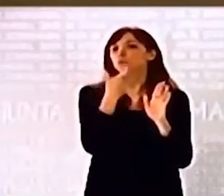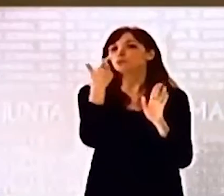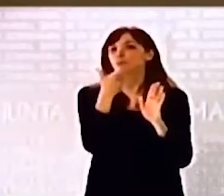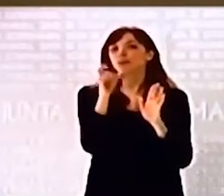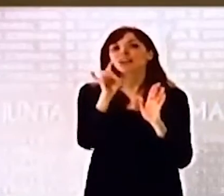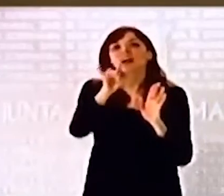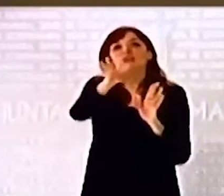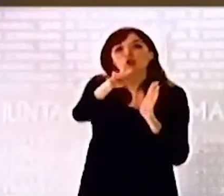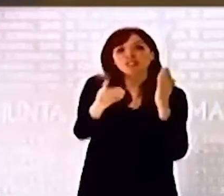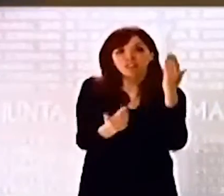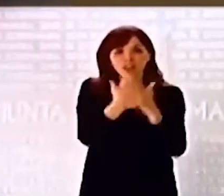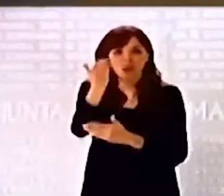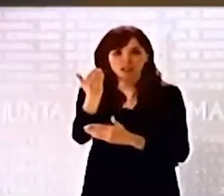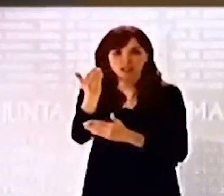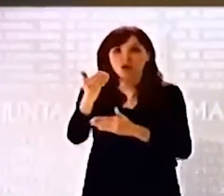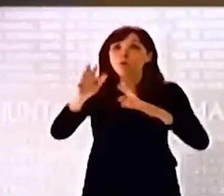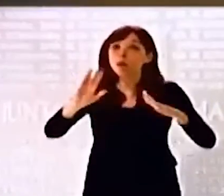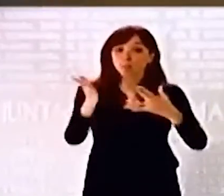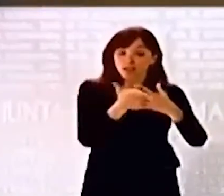pero es revisable a los 7 días? Gracias. Gracias.